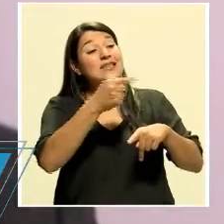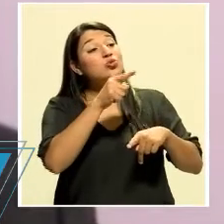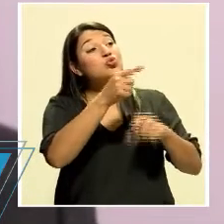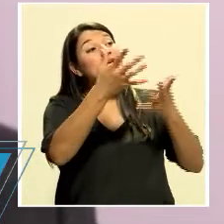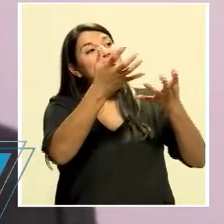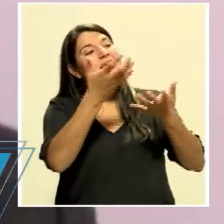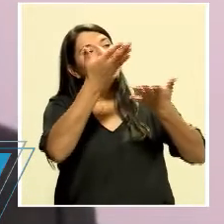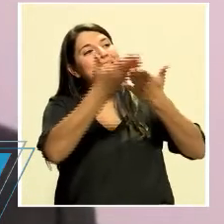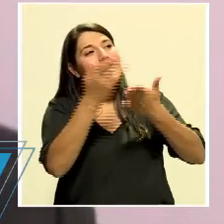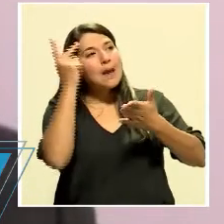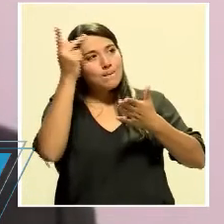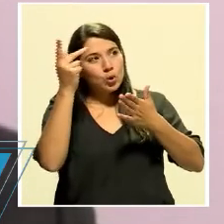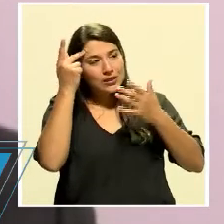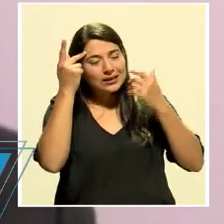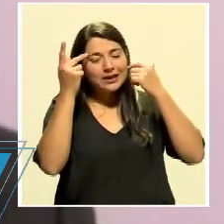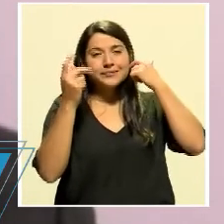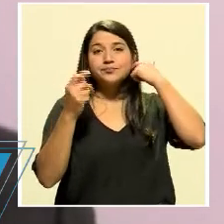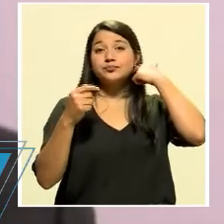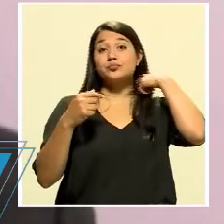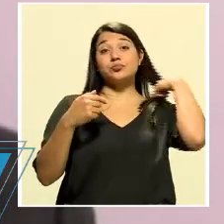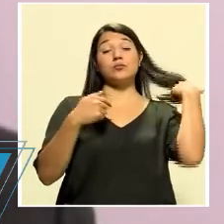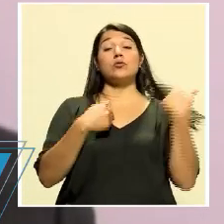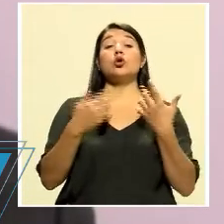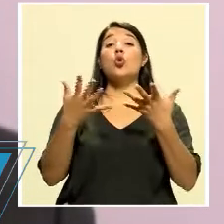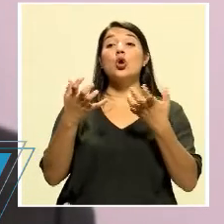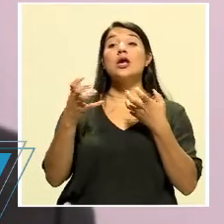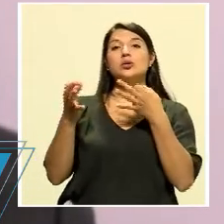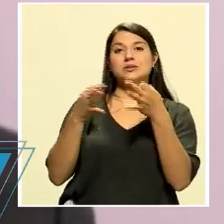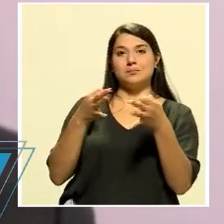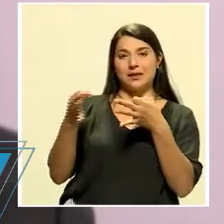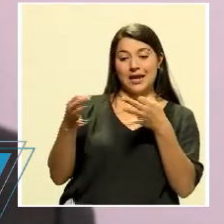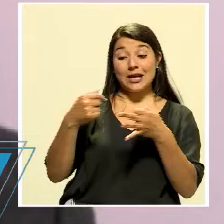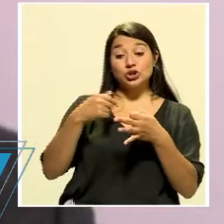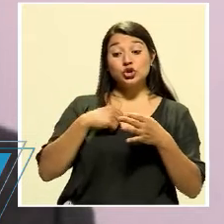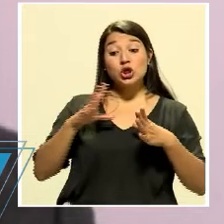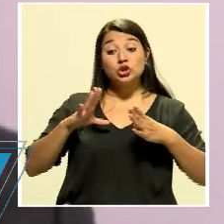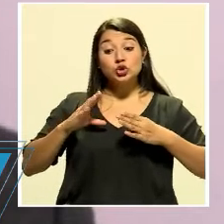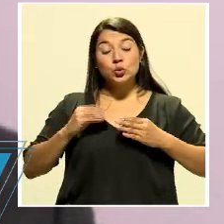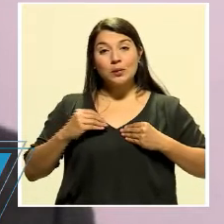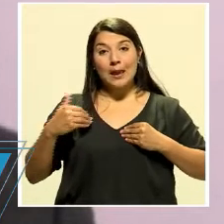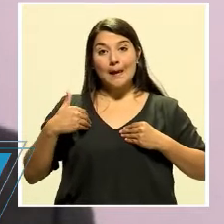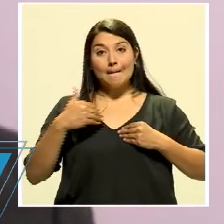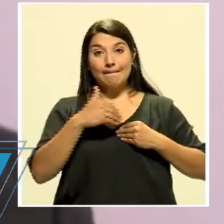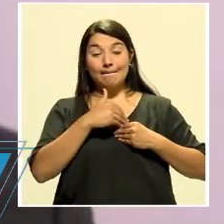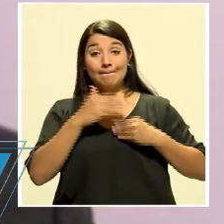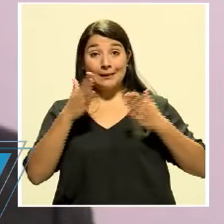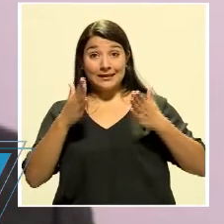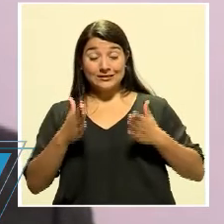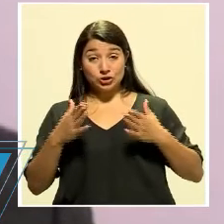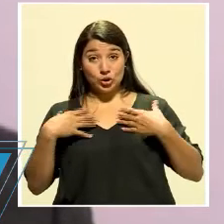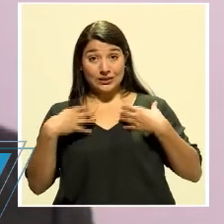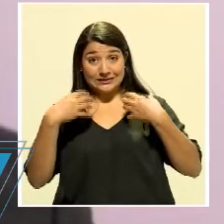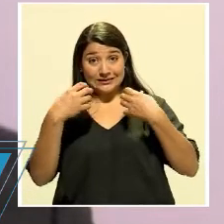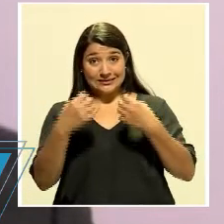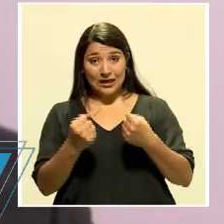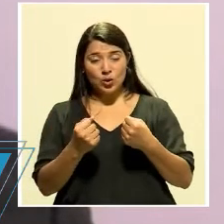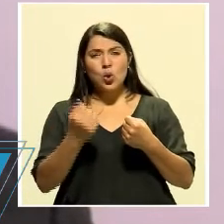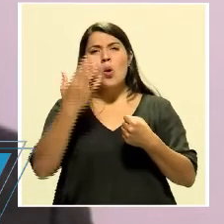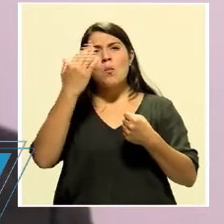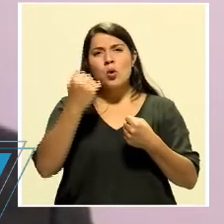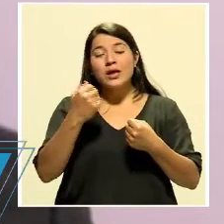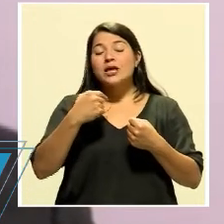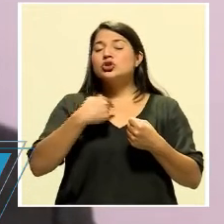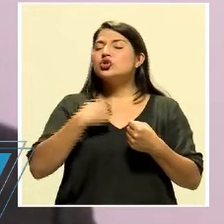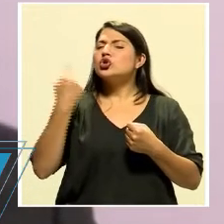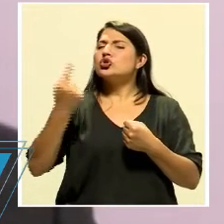Bueno, yo quiero aclarar que yo estoy en el cargo que estoy porque de verdad que he tratado de dar siempre en la función